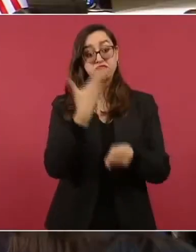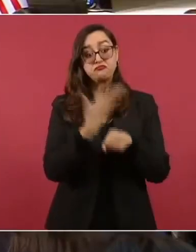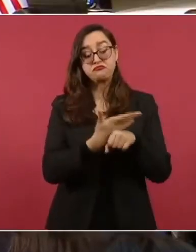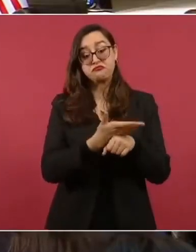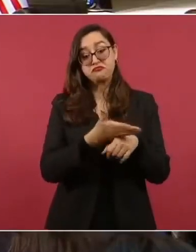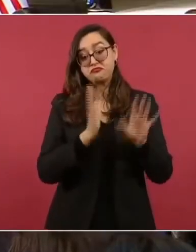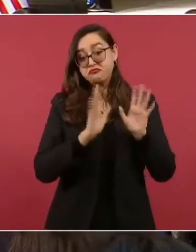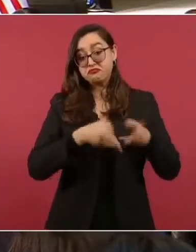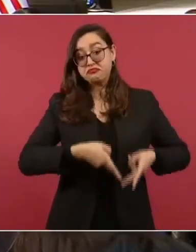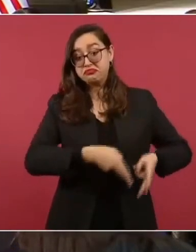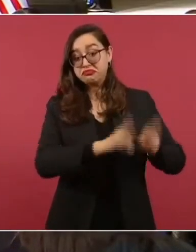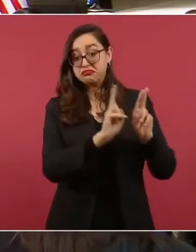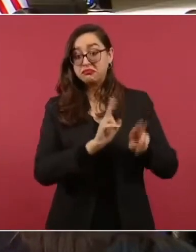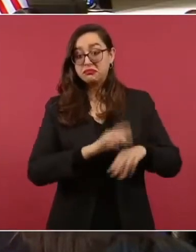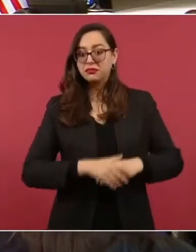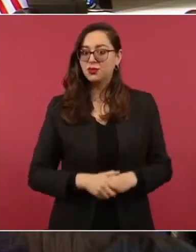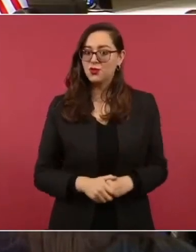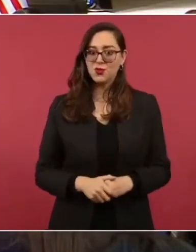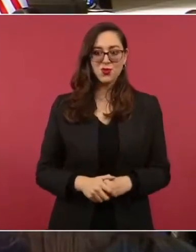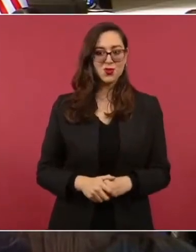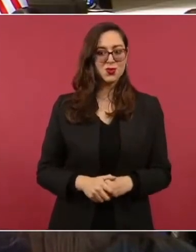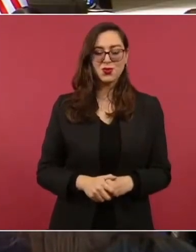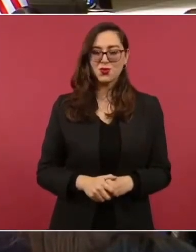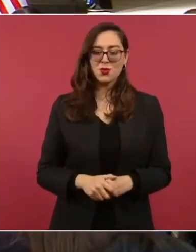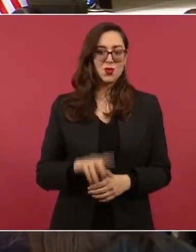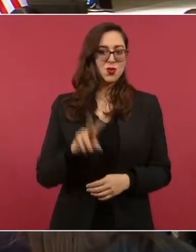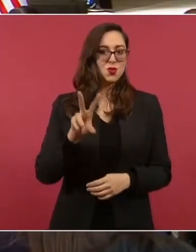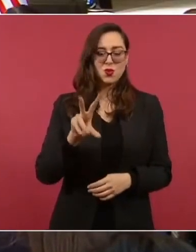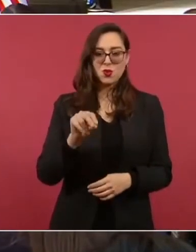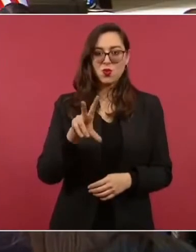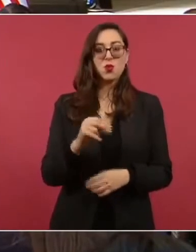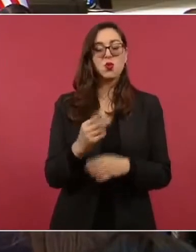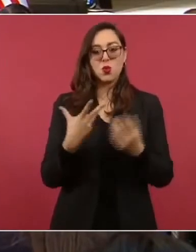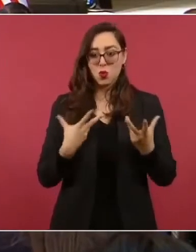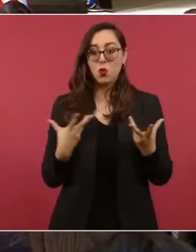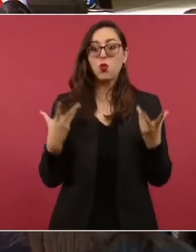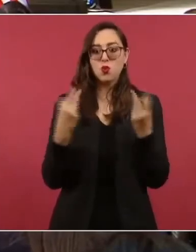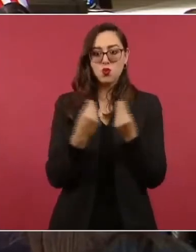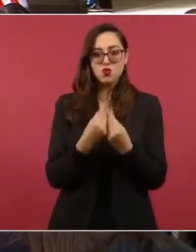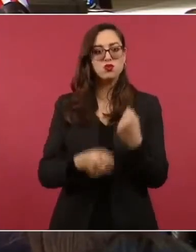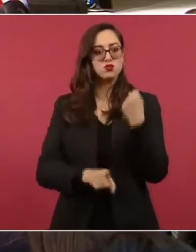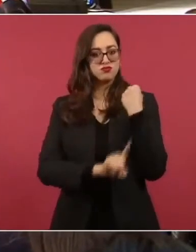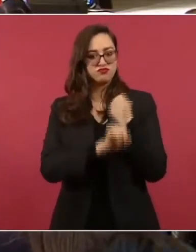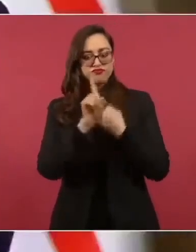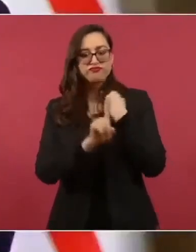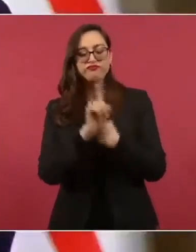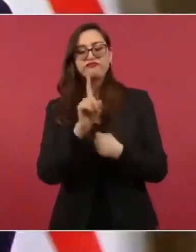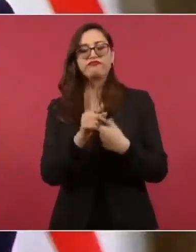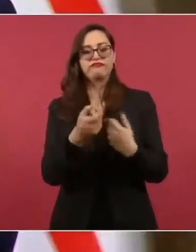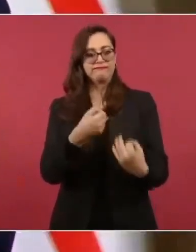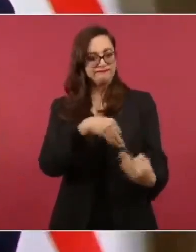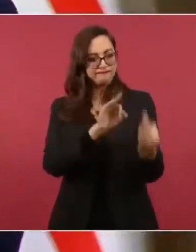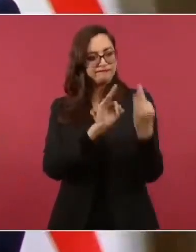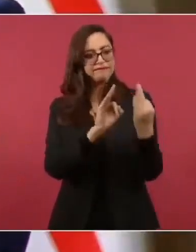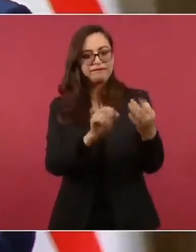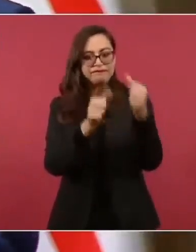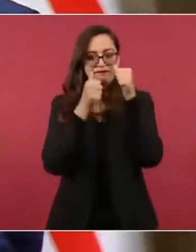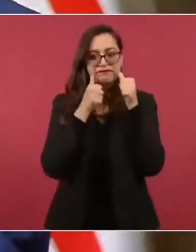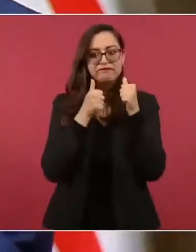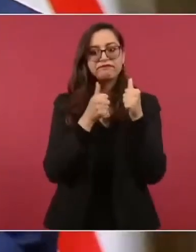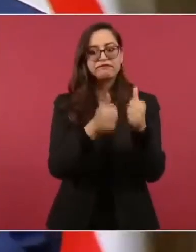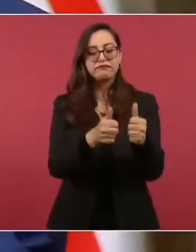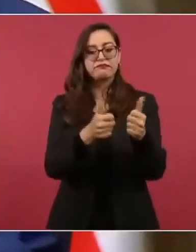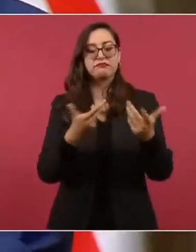Es que si no enfrentamos este problema, este flagelo, lo vamos a